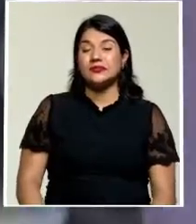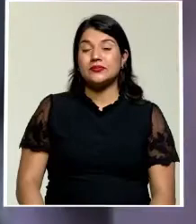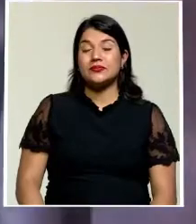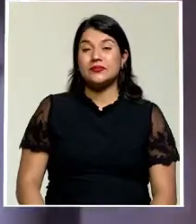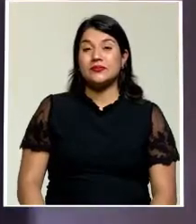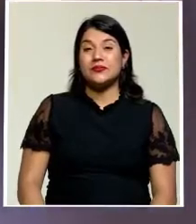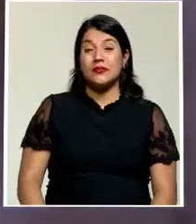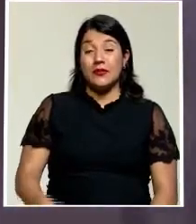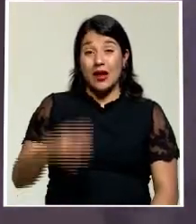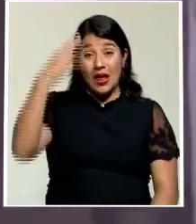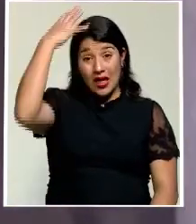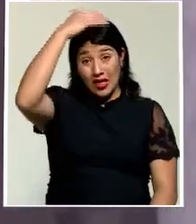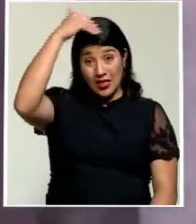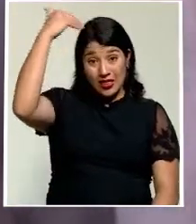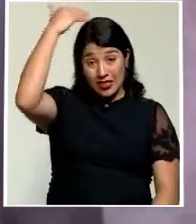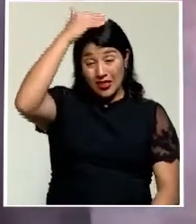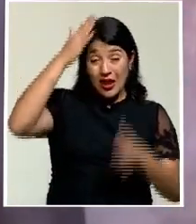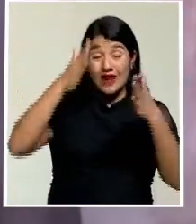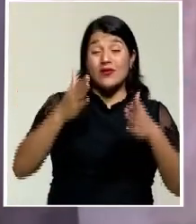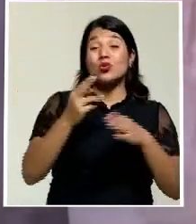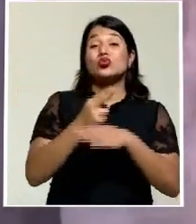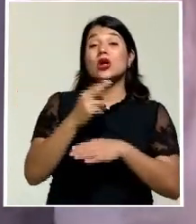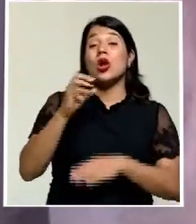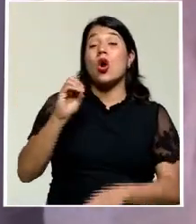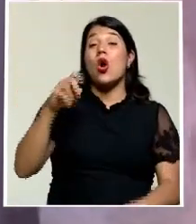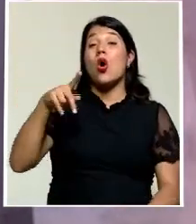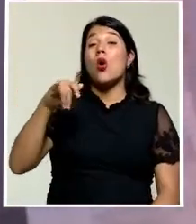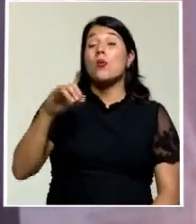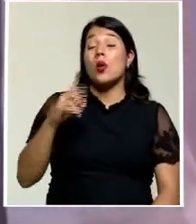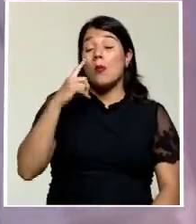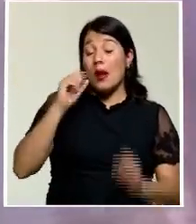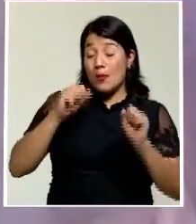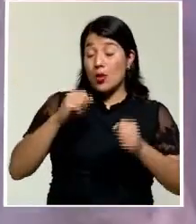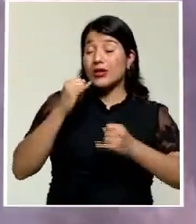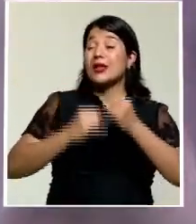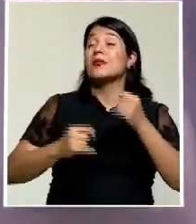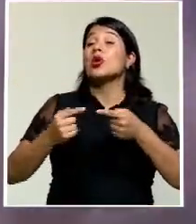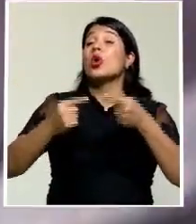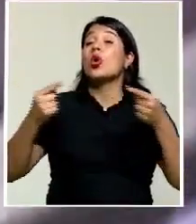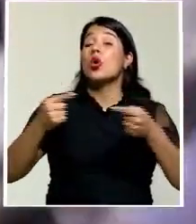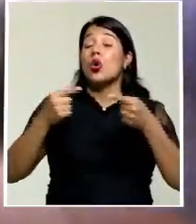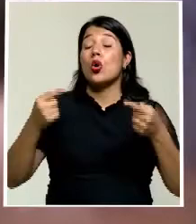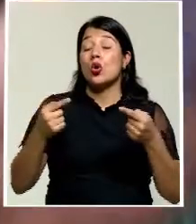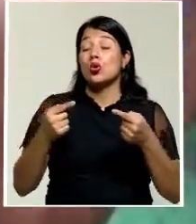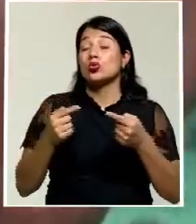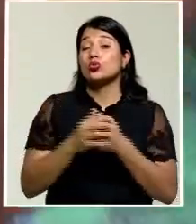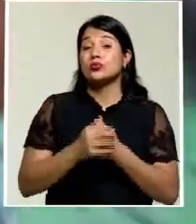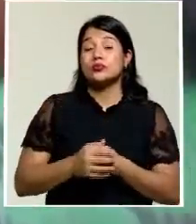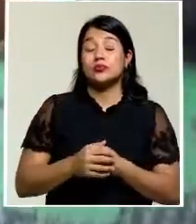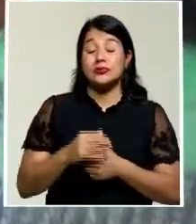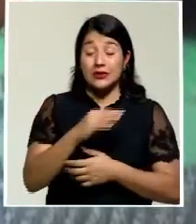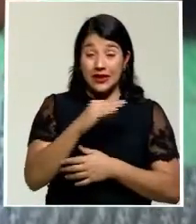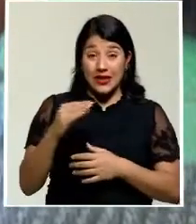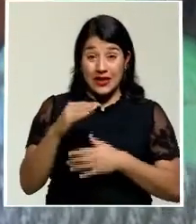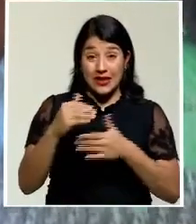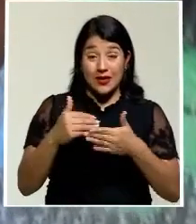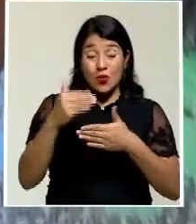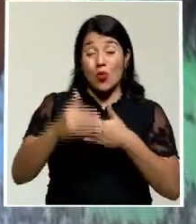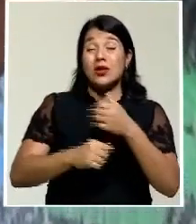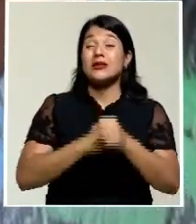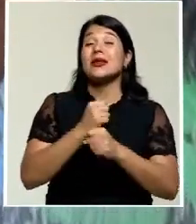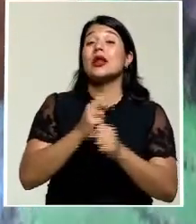Los talibanes utilizaron el opio para financiar su revuelta contra la presencia de tropas occidentales. Y en 2016